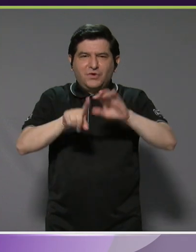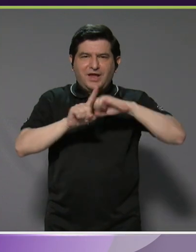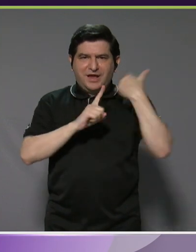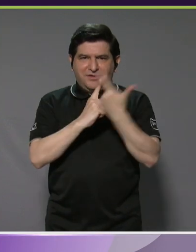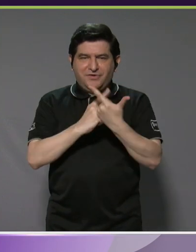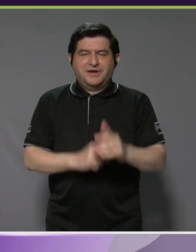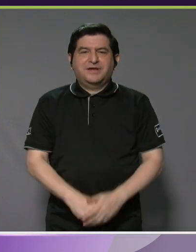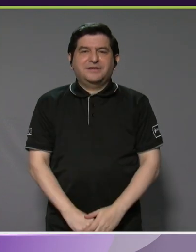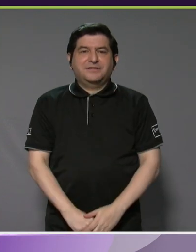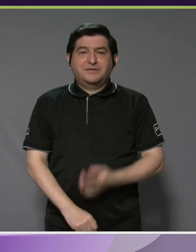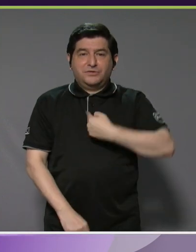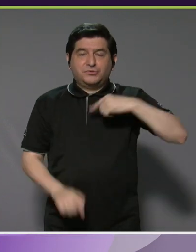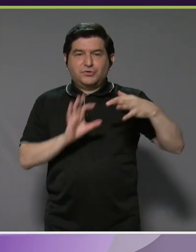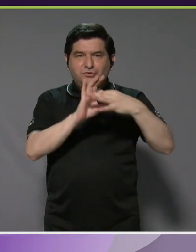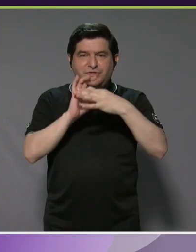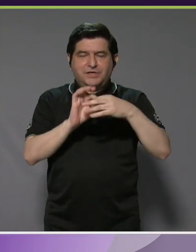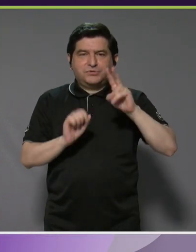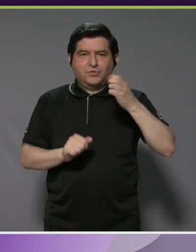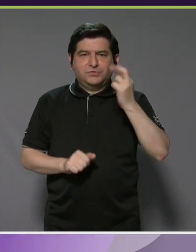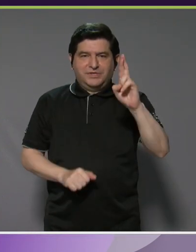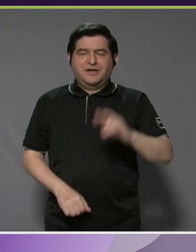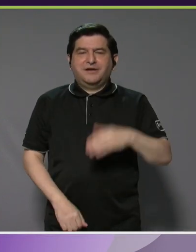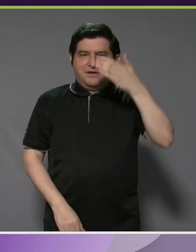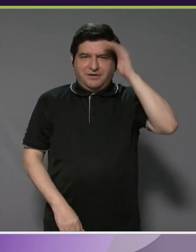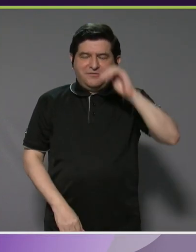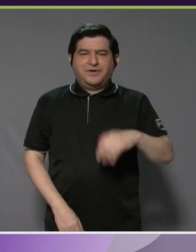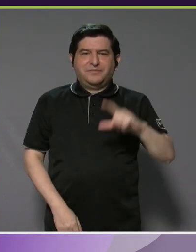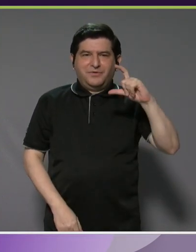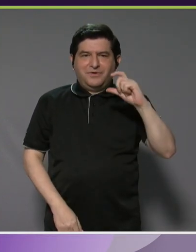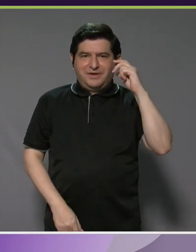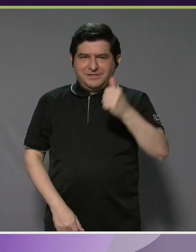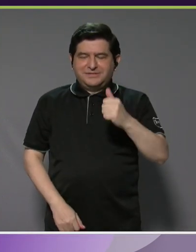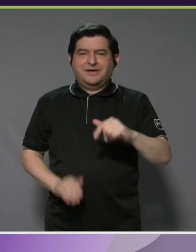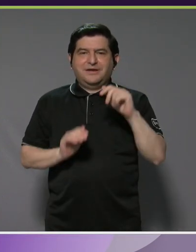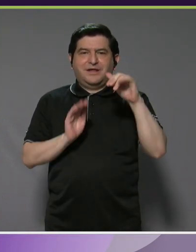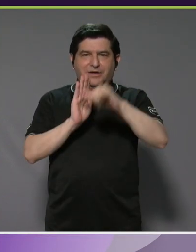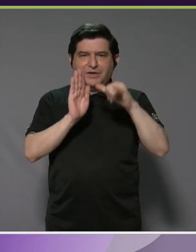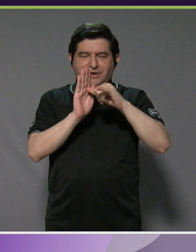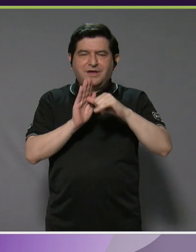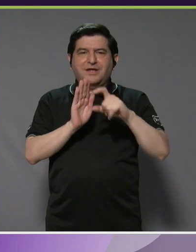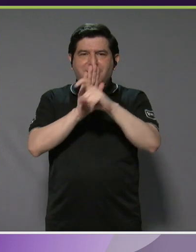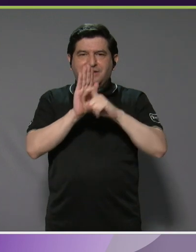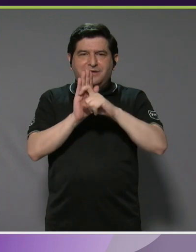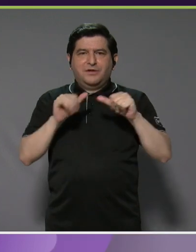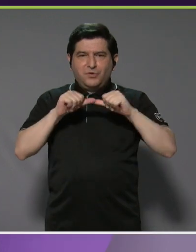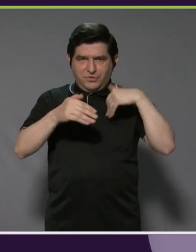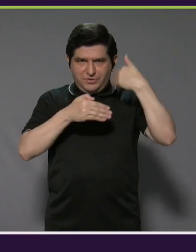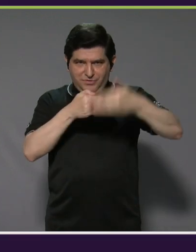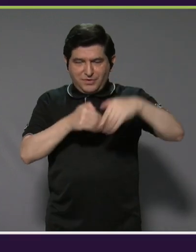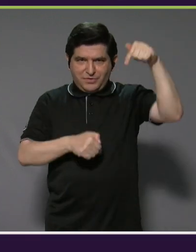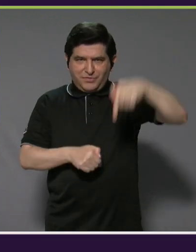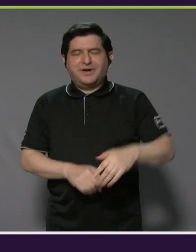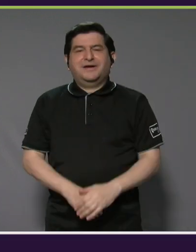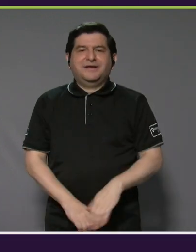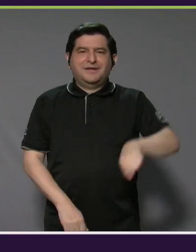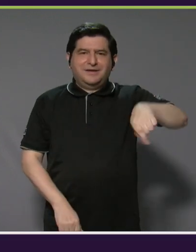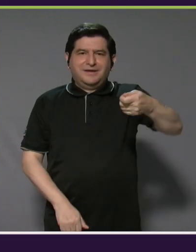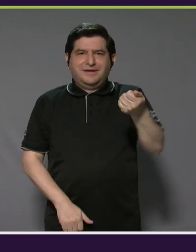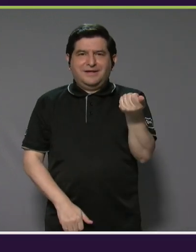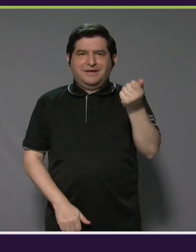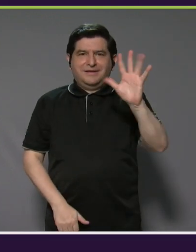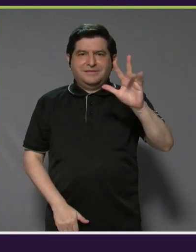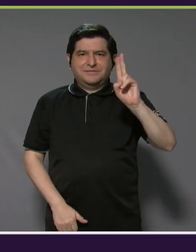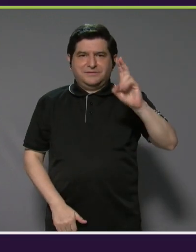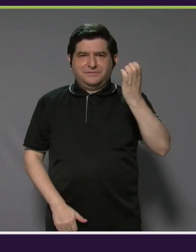Recuerde que nos encuentra como Nexus UCR en Facebook, Instagram, YouTube y TikTok. Ya volvemos aquí desde el 15 UCR.